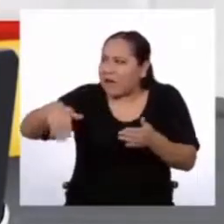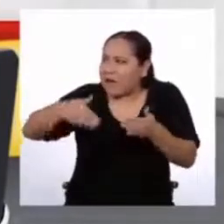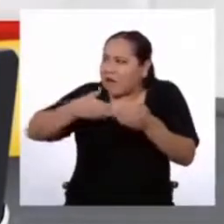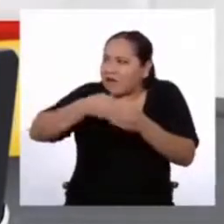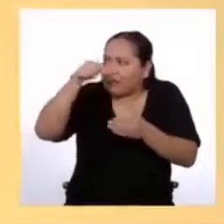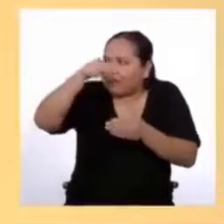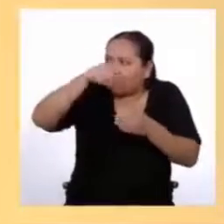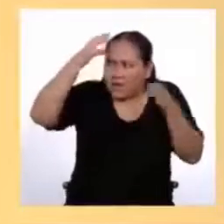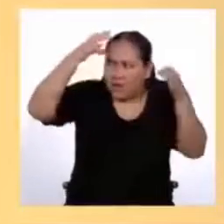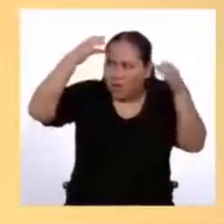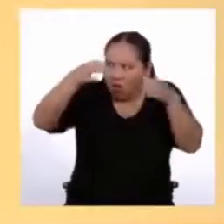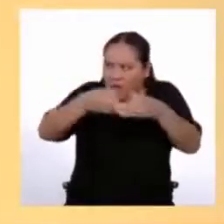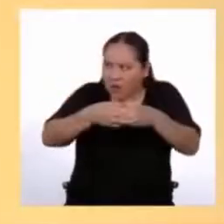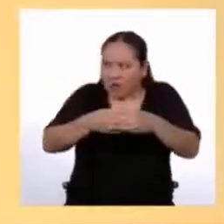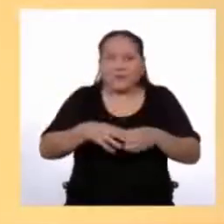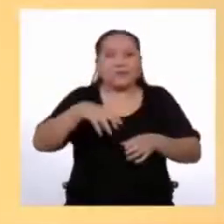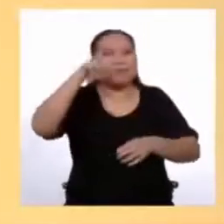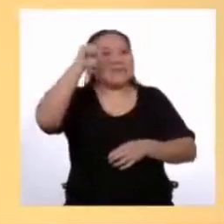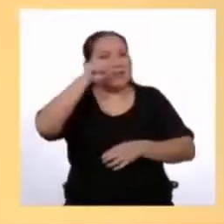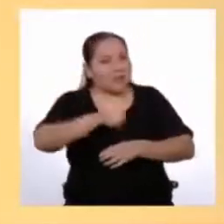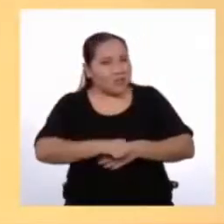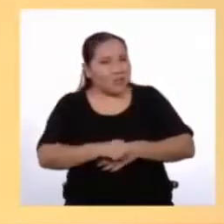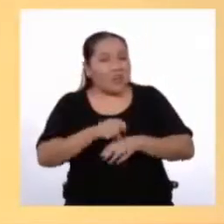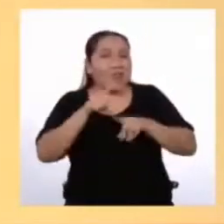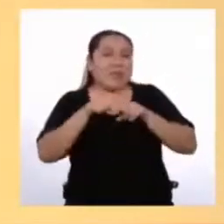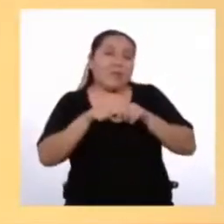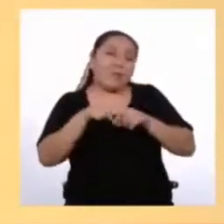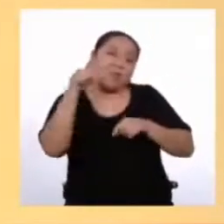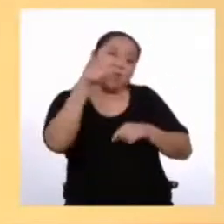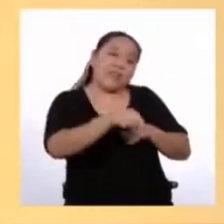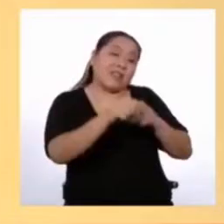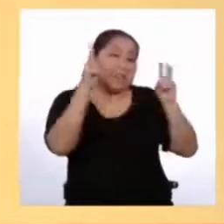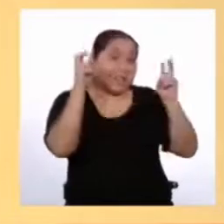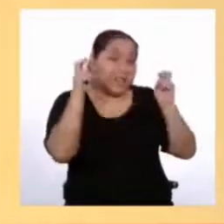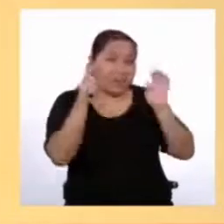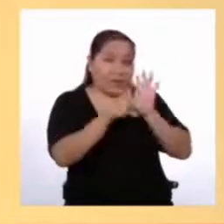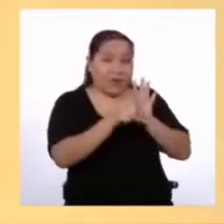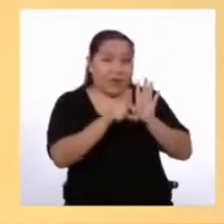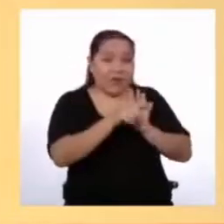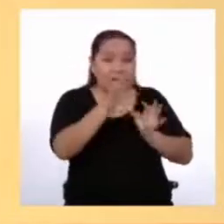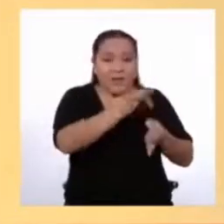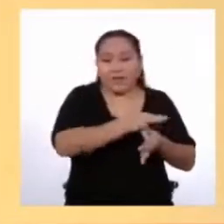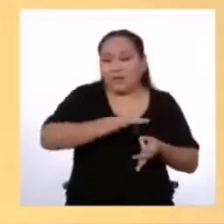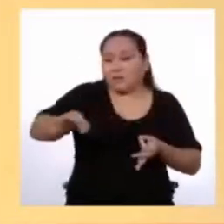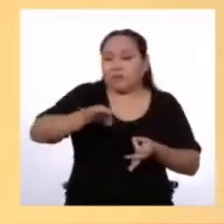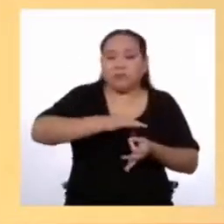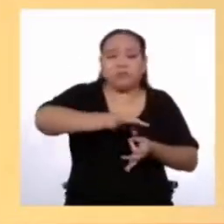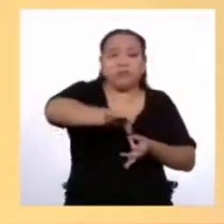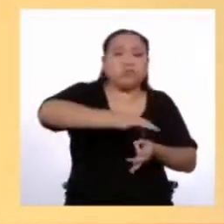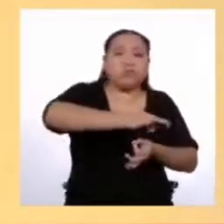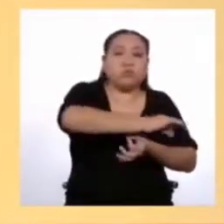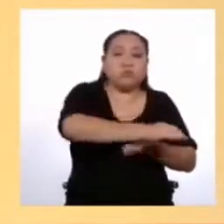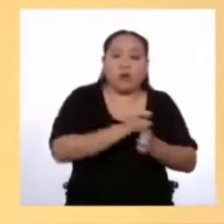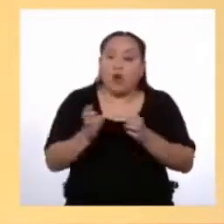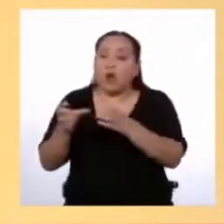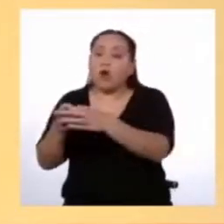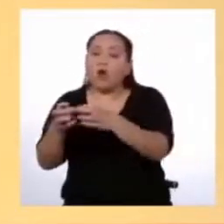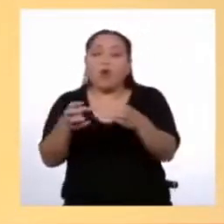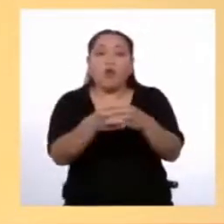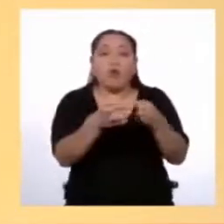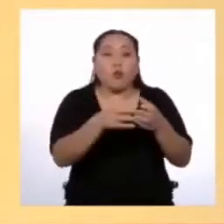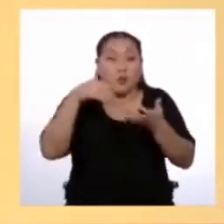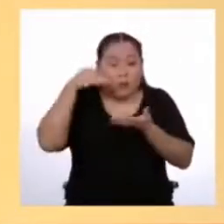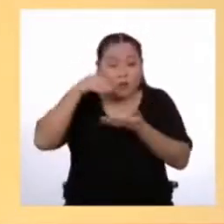Congreso? Sí, y dependiendo del asunto que toca la ley Esta será enviada a comisiones para estudiar y calificar la